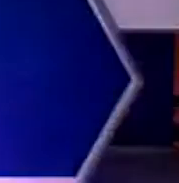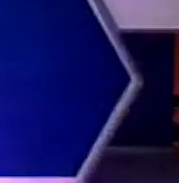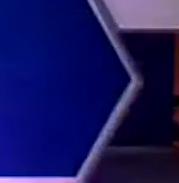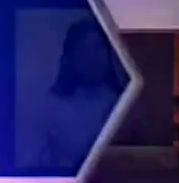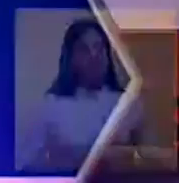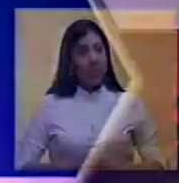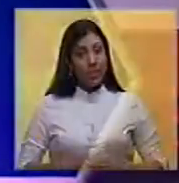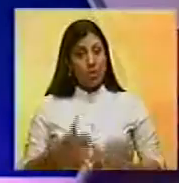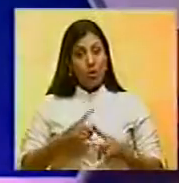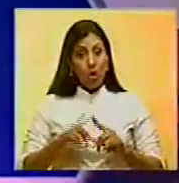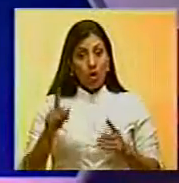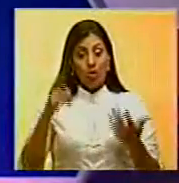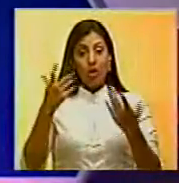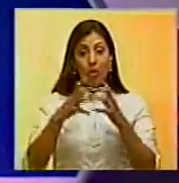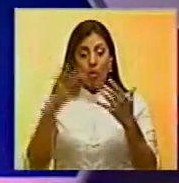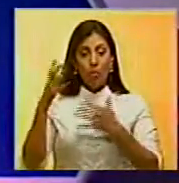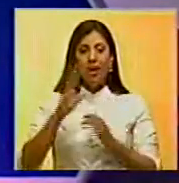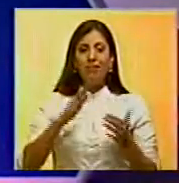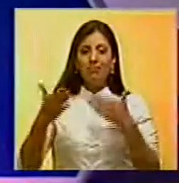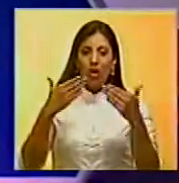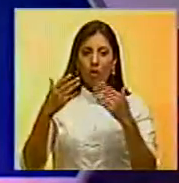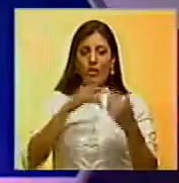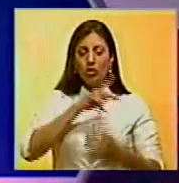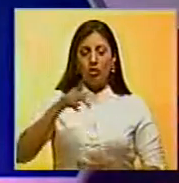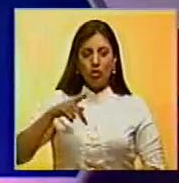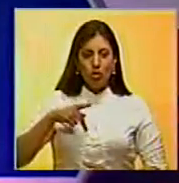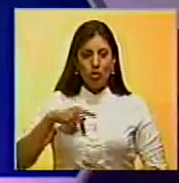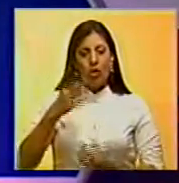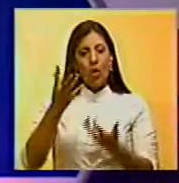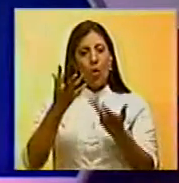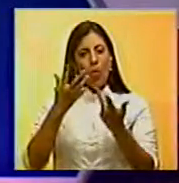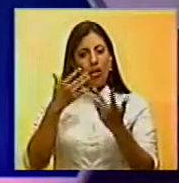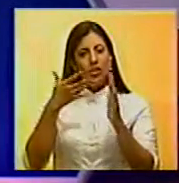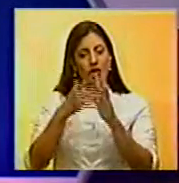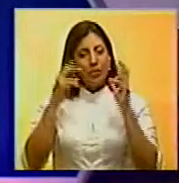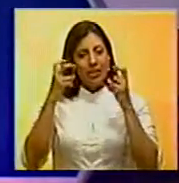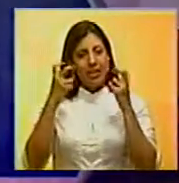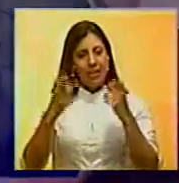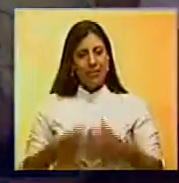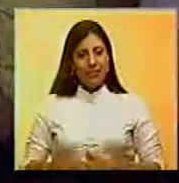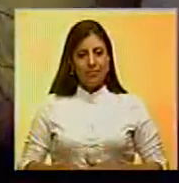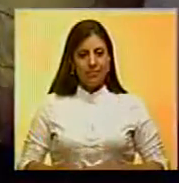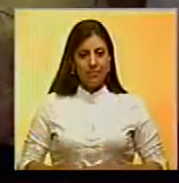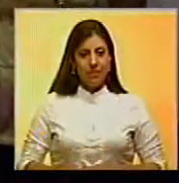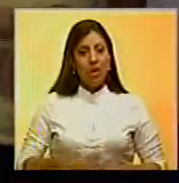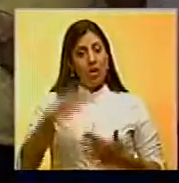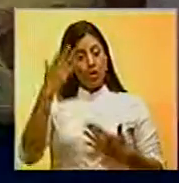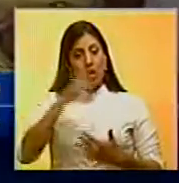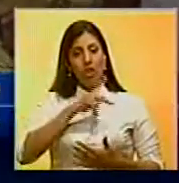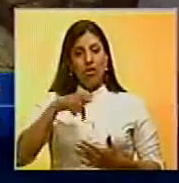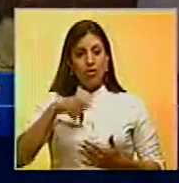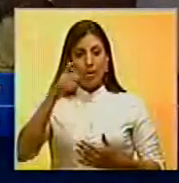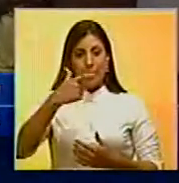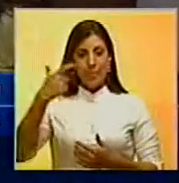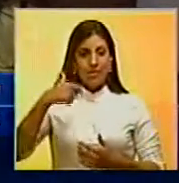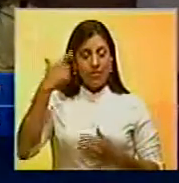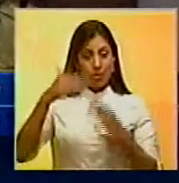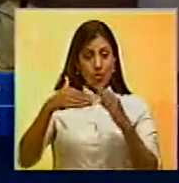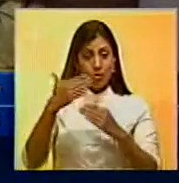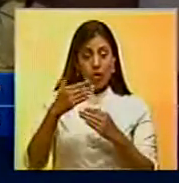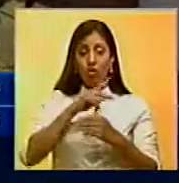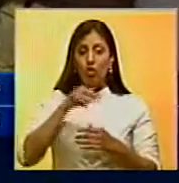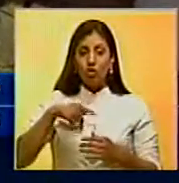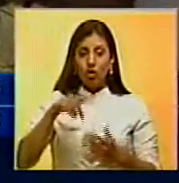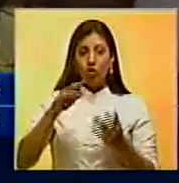Es el turno de los chicos de Salserín, quienes compartieron con nosotros para contarnos sobre su tema promocional. Hola, ¿qué tal mi gente de Estrenos y Estrellas?